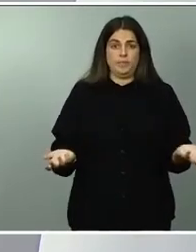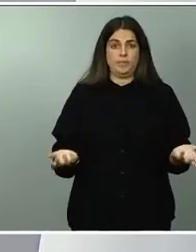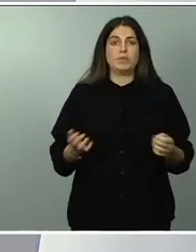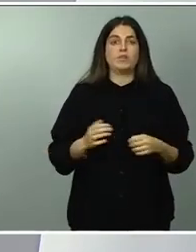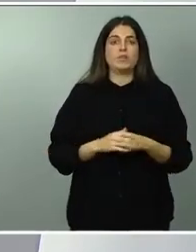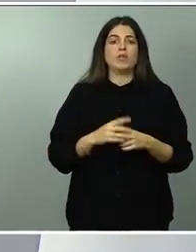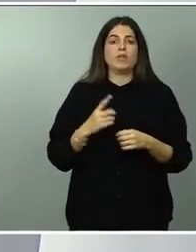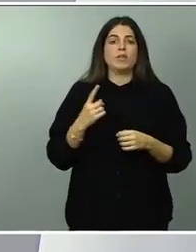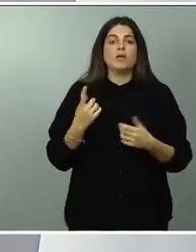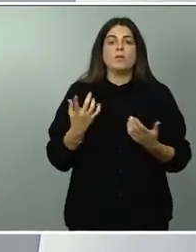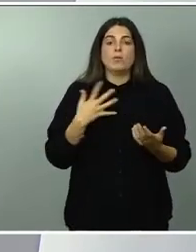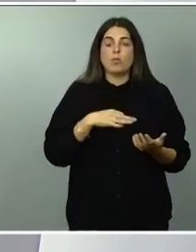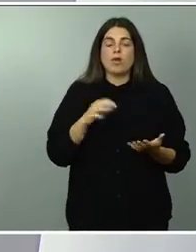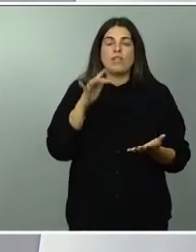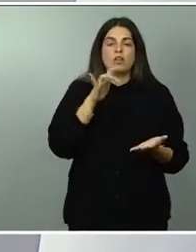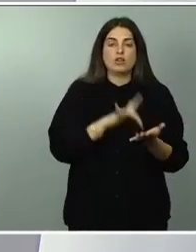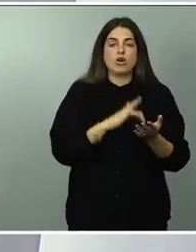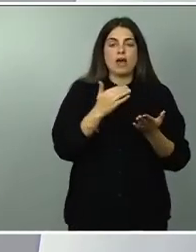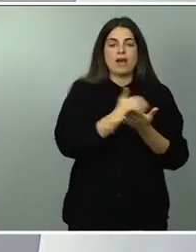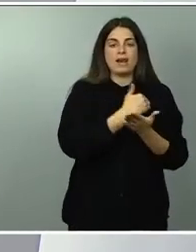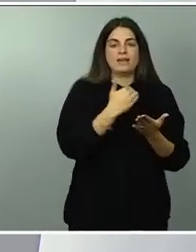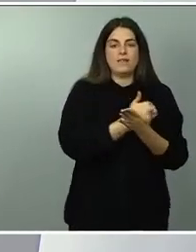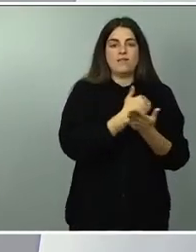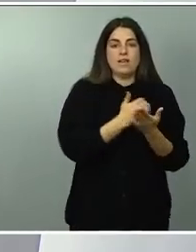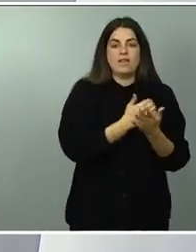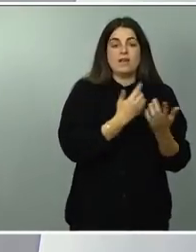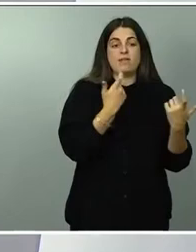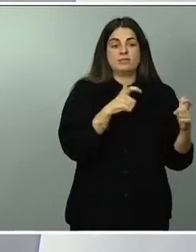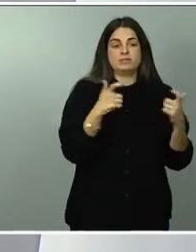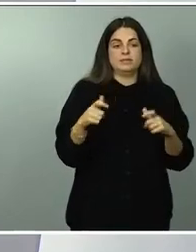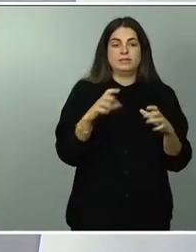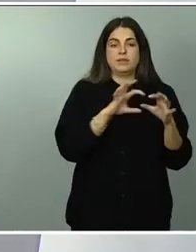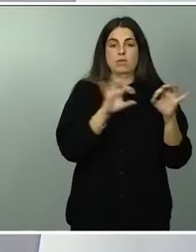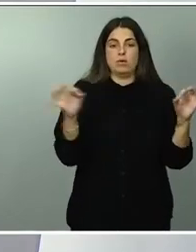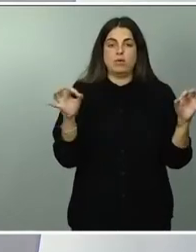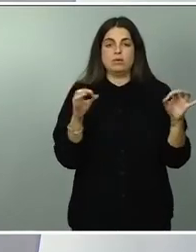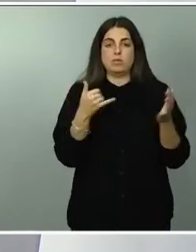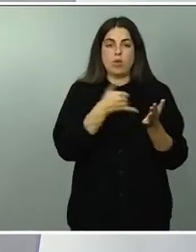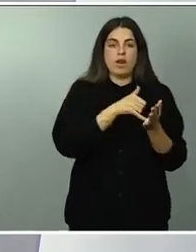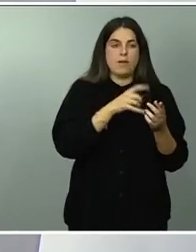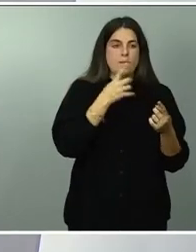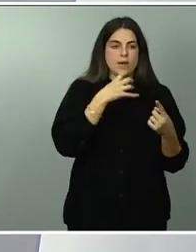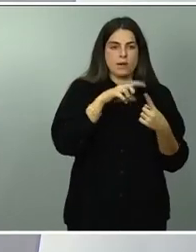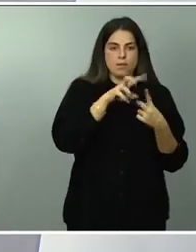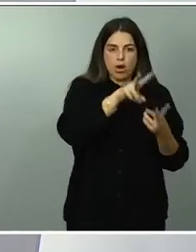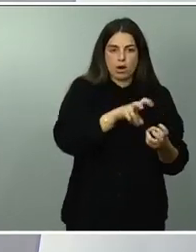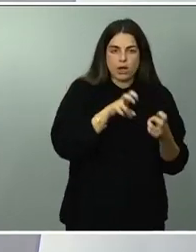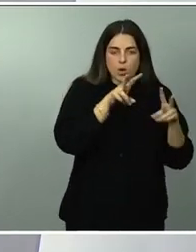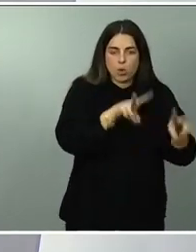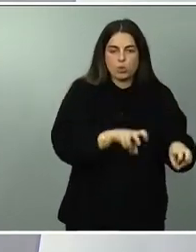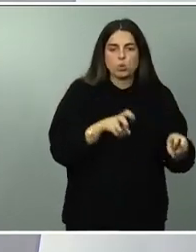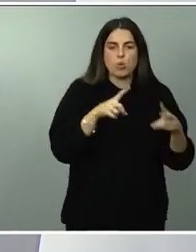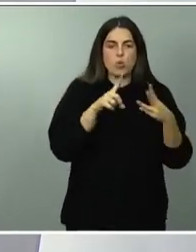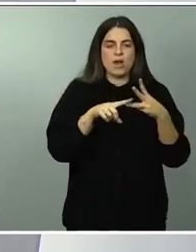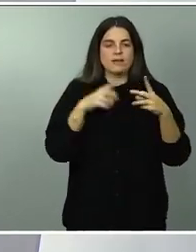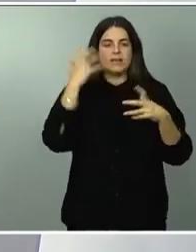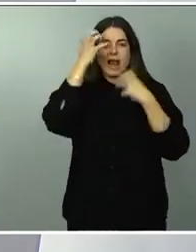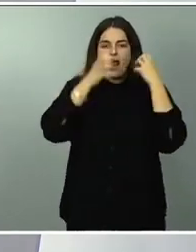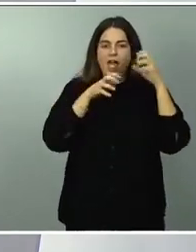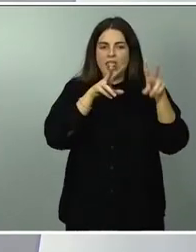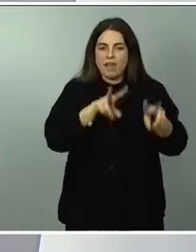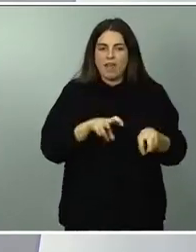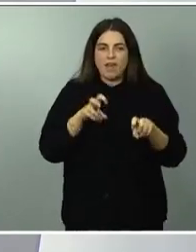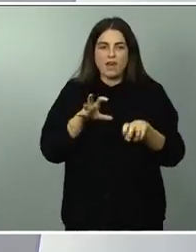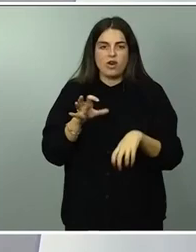en los sectores más vulnerables de la cadena habitualmente los agricultores los ganaderos los productores primarios por tanto siempre